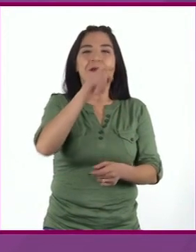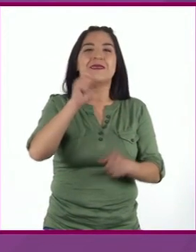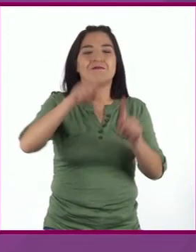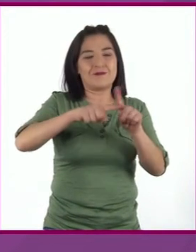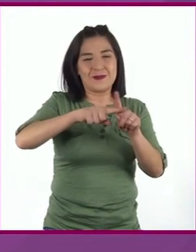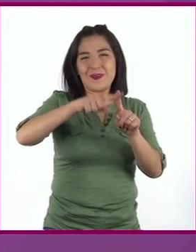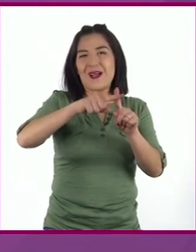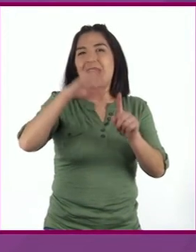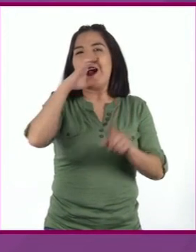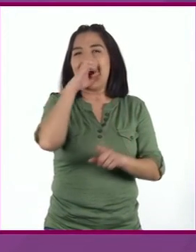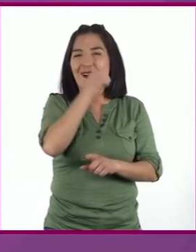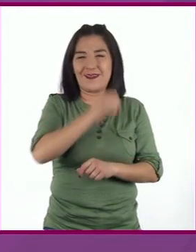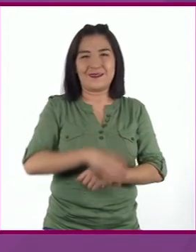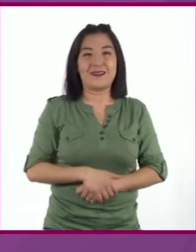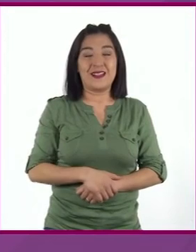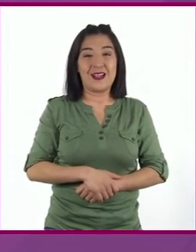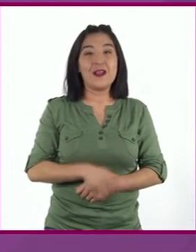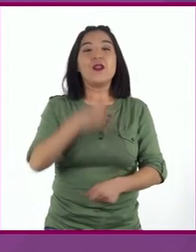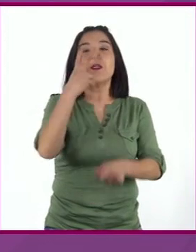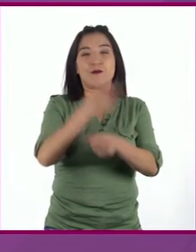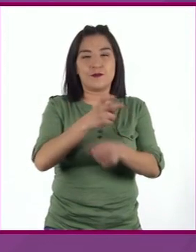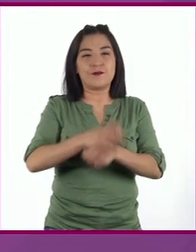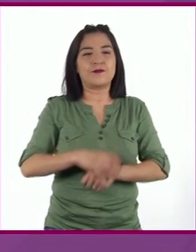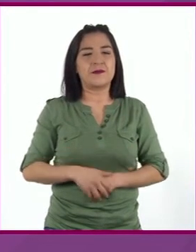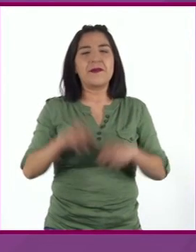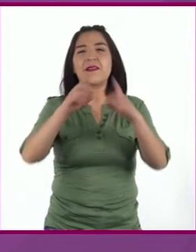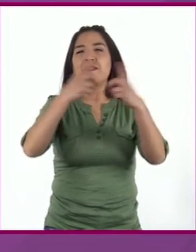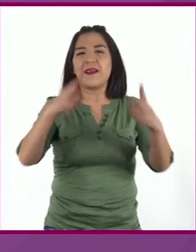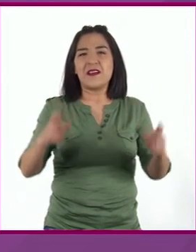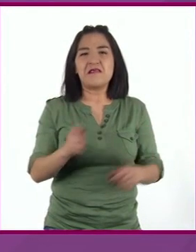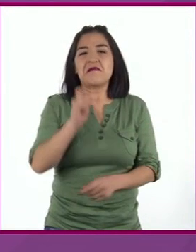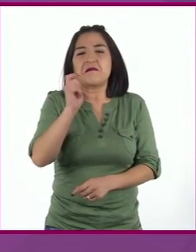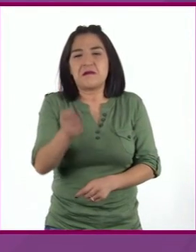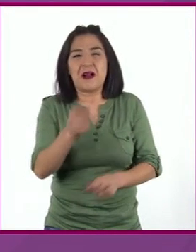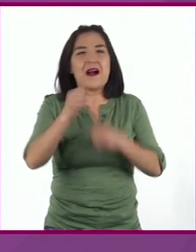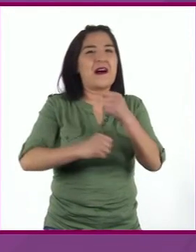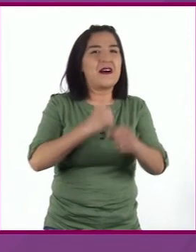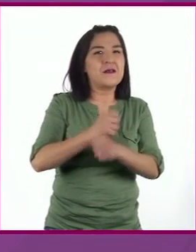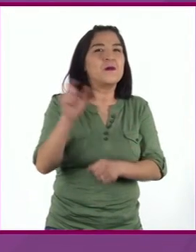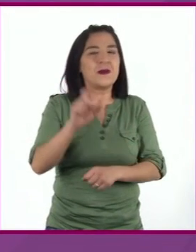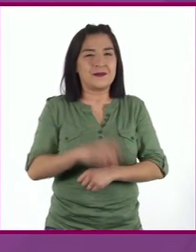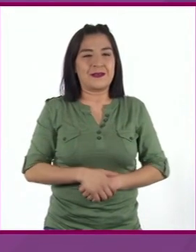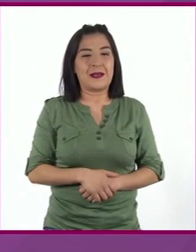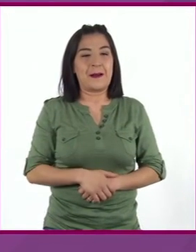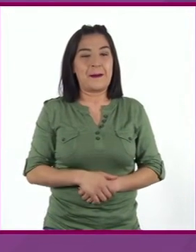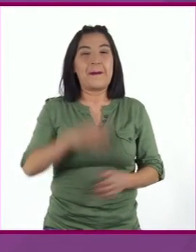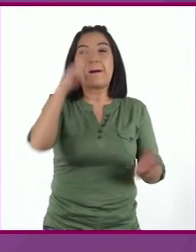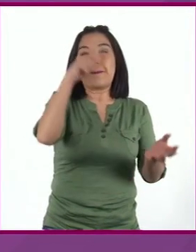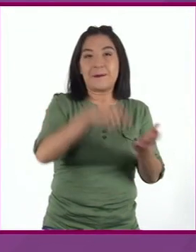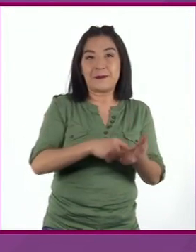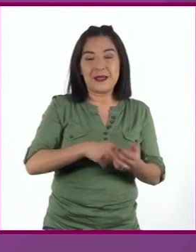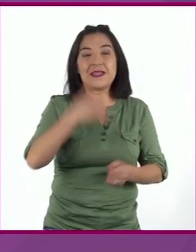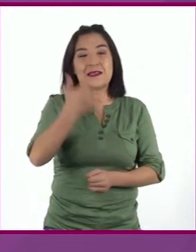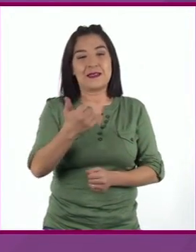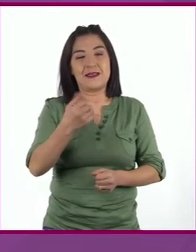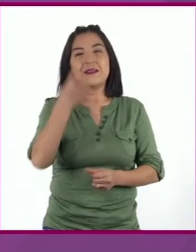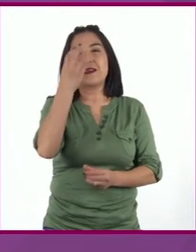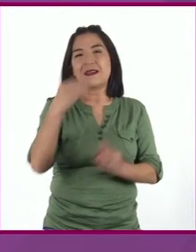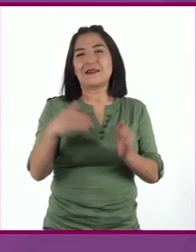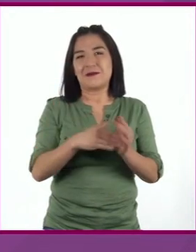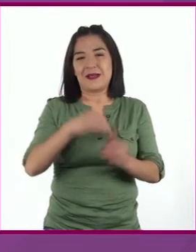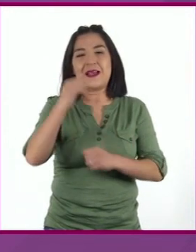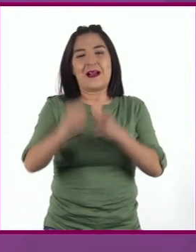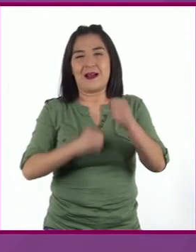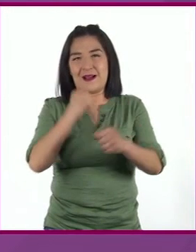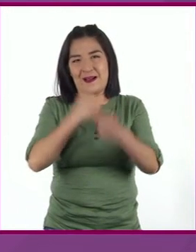caliente Dos, se desarrollaron entre el Mil y tres mil años antes de